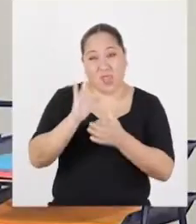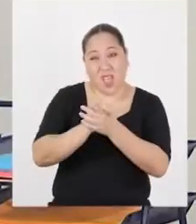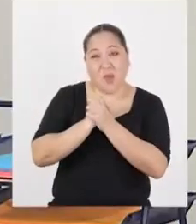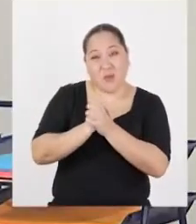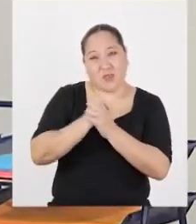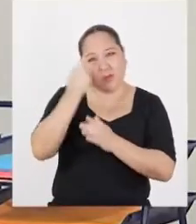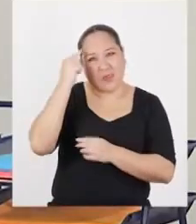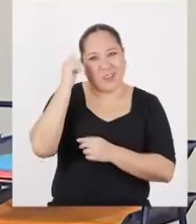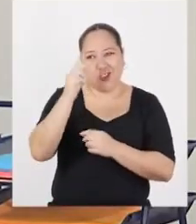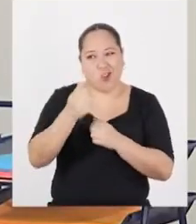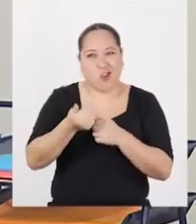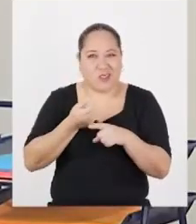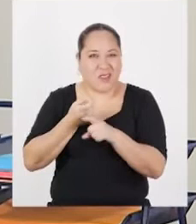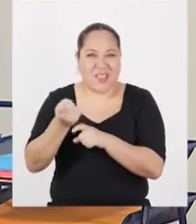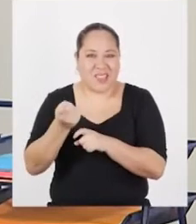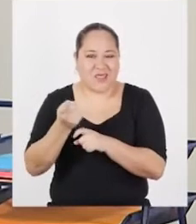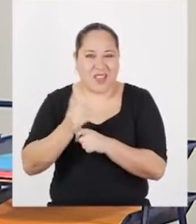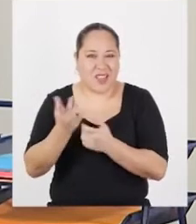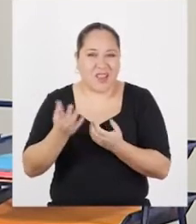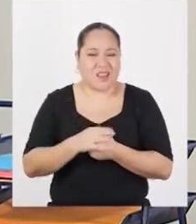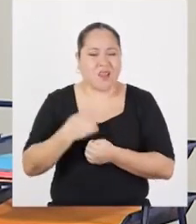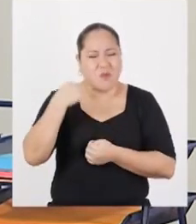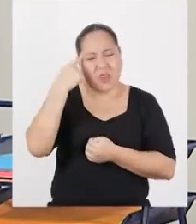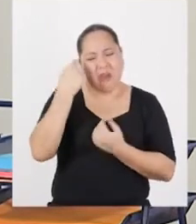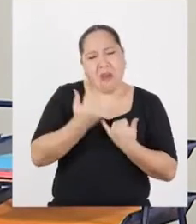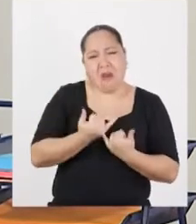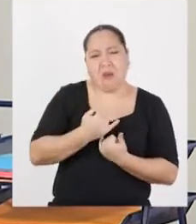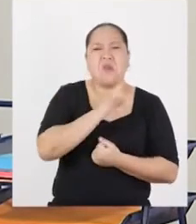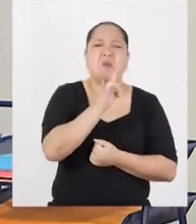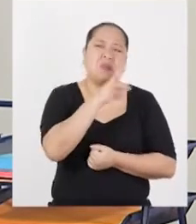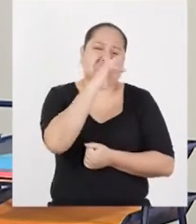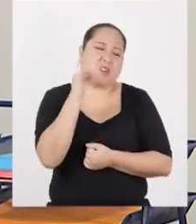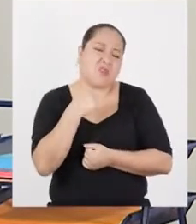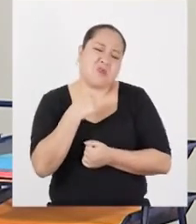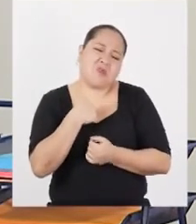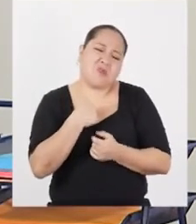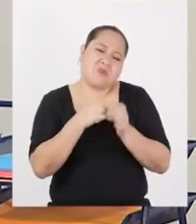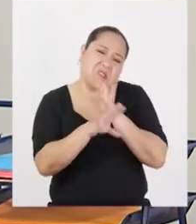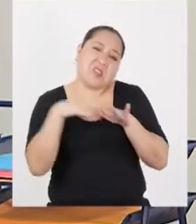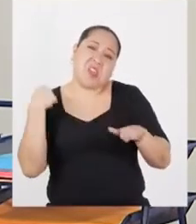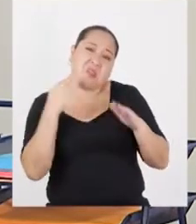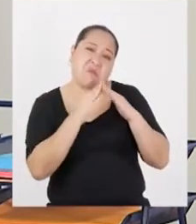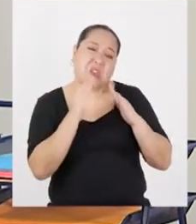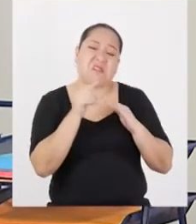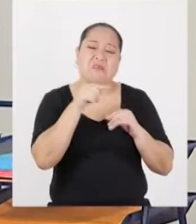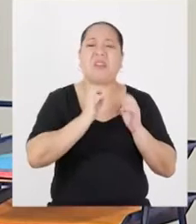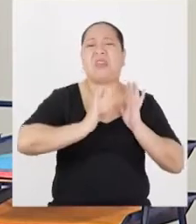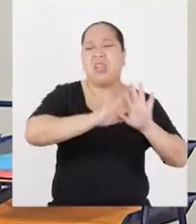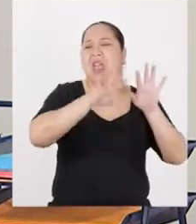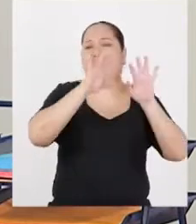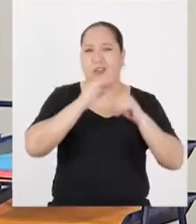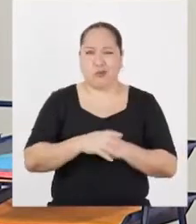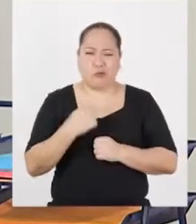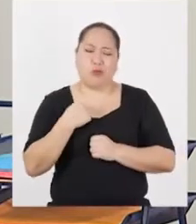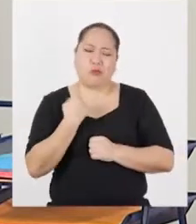amigos se creen invulnerables. Se dicen, consumo ahora, pero cuando me pueda ir de mi casa, dejo este vicio.